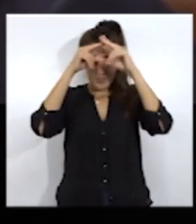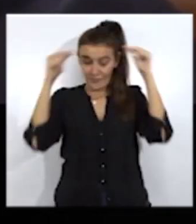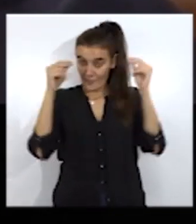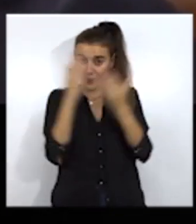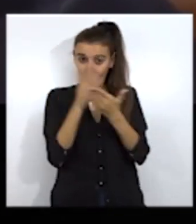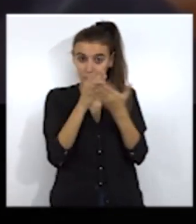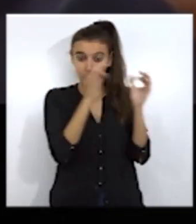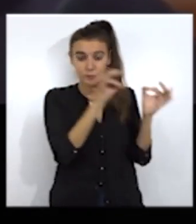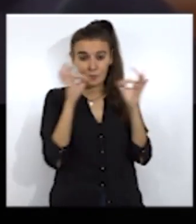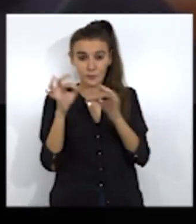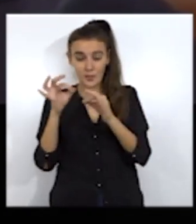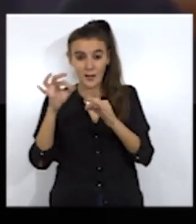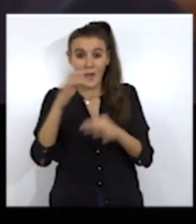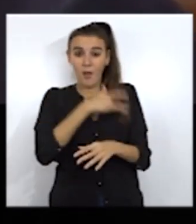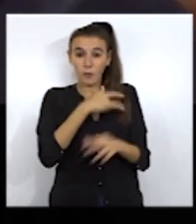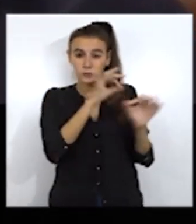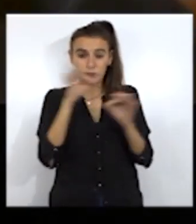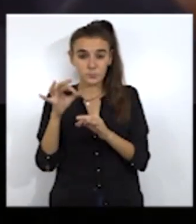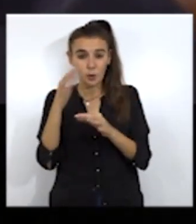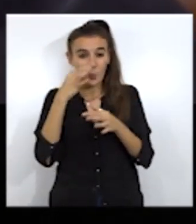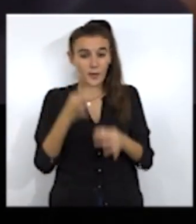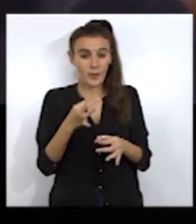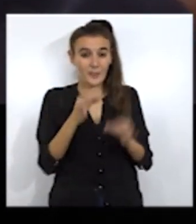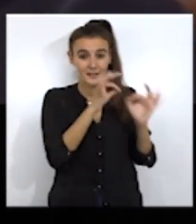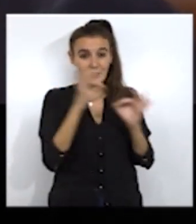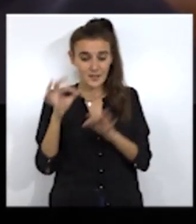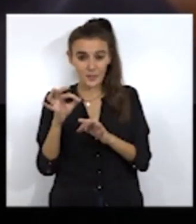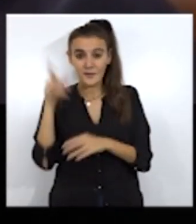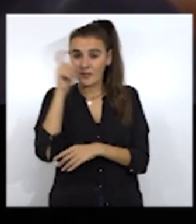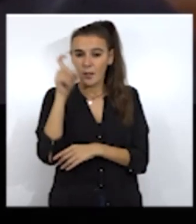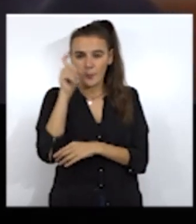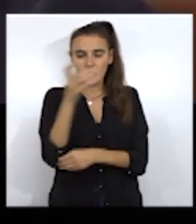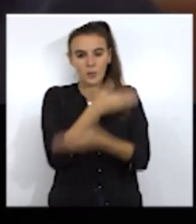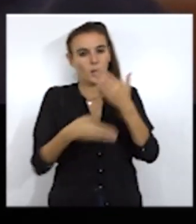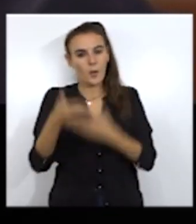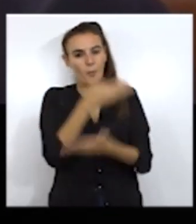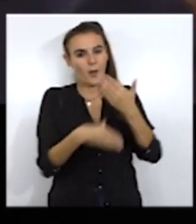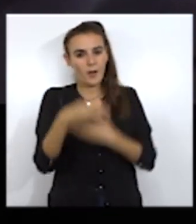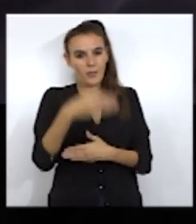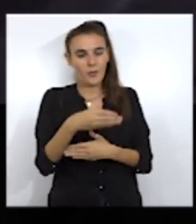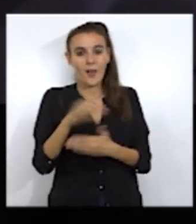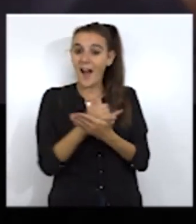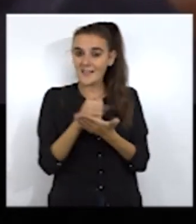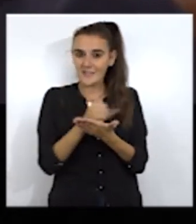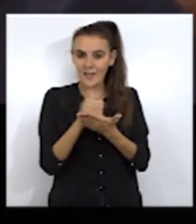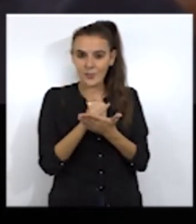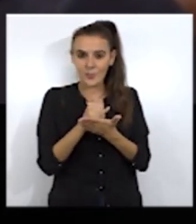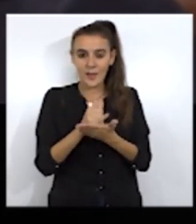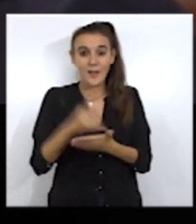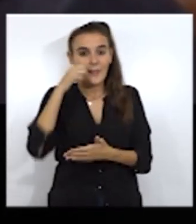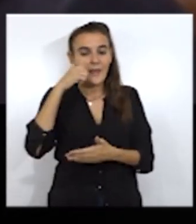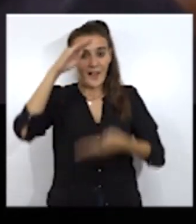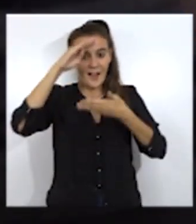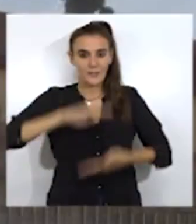Enfermería con un curso de especialización en cardiología y cuidados intensivos, siendo también profesor colaborador impartiendo la asignatura de